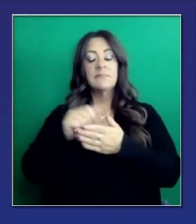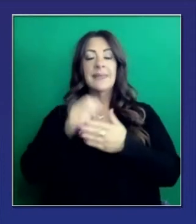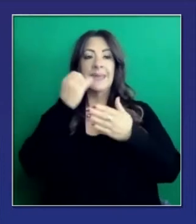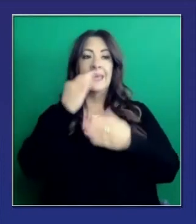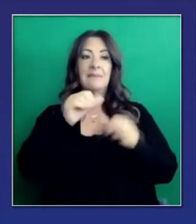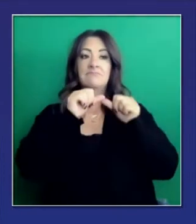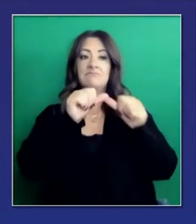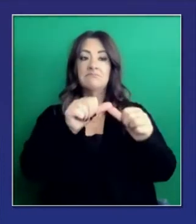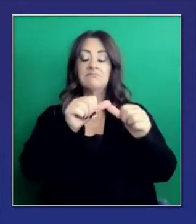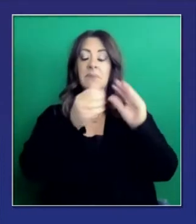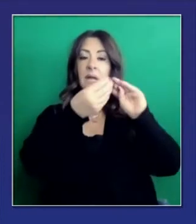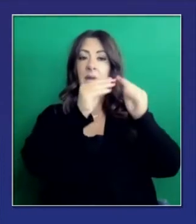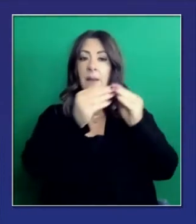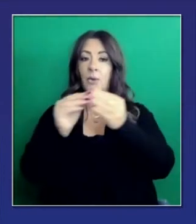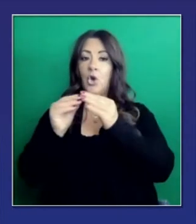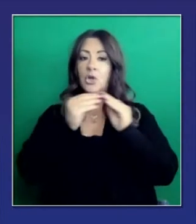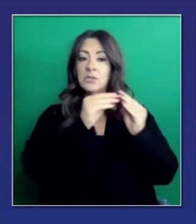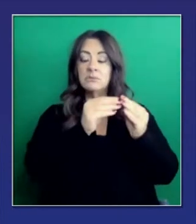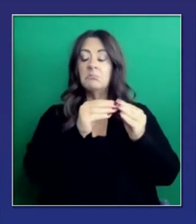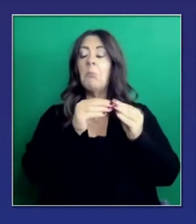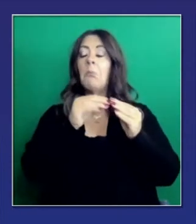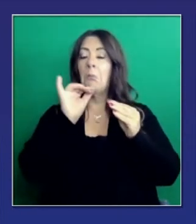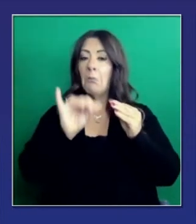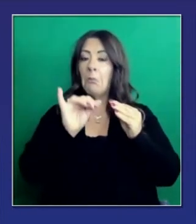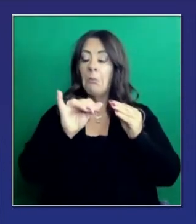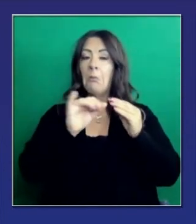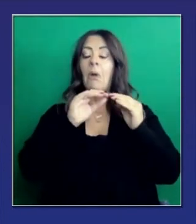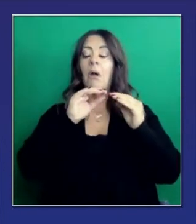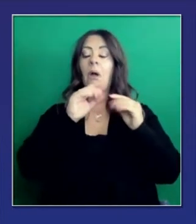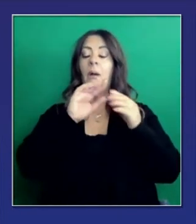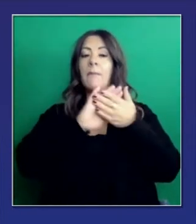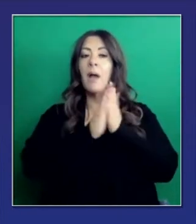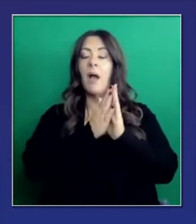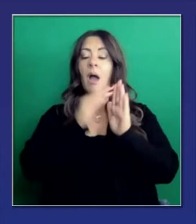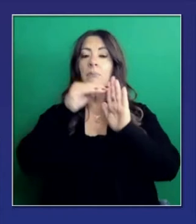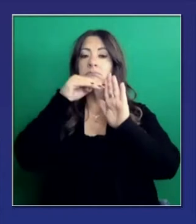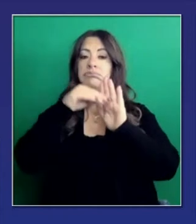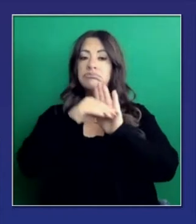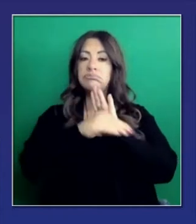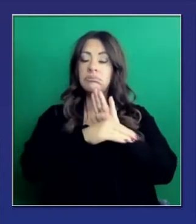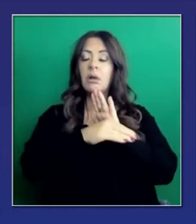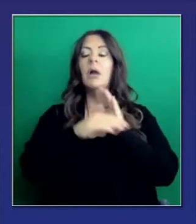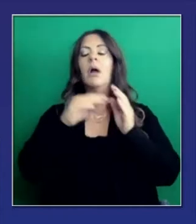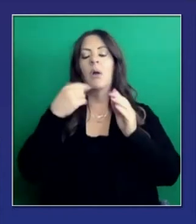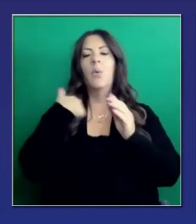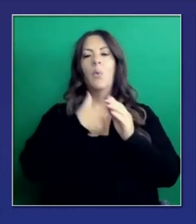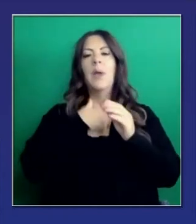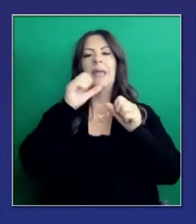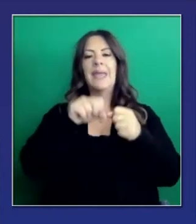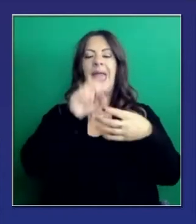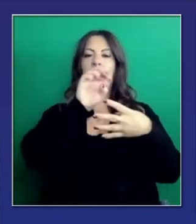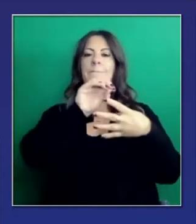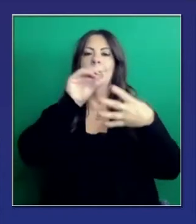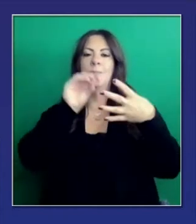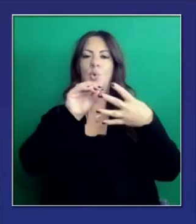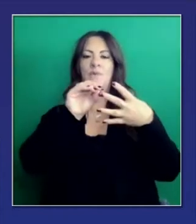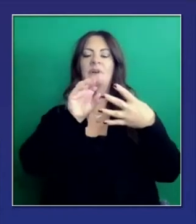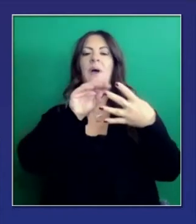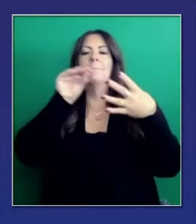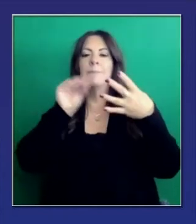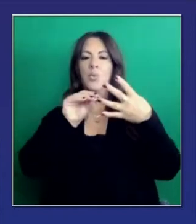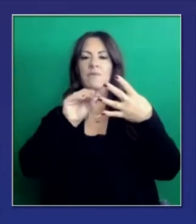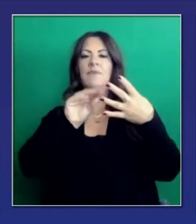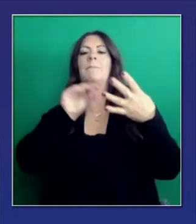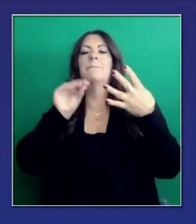todas las corrientes y veremos qué tan rápidamente estaremos pasando por los diferentes niveles. Eso basado en los